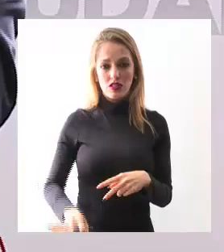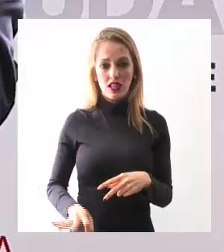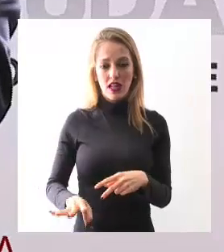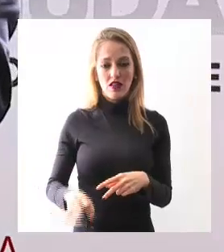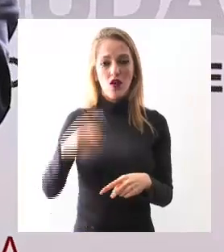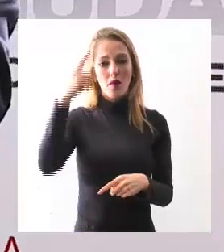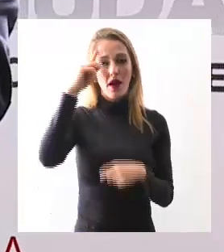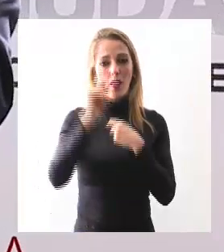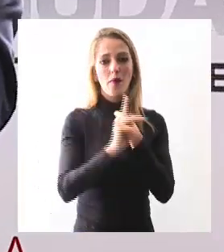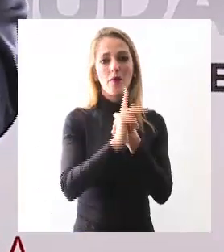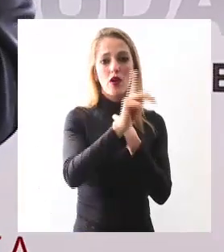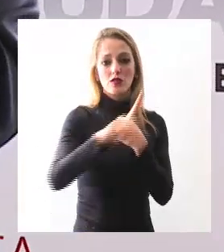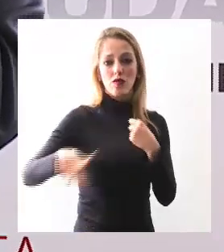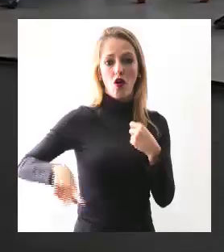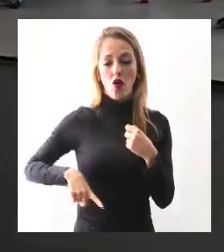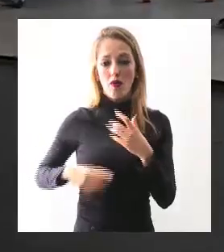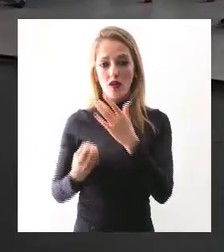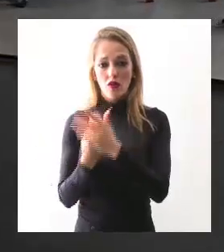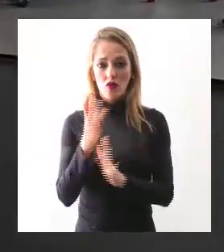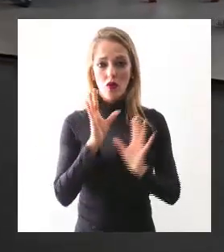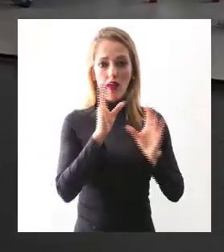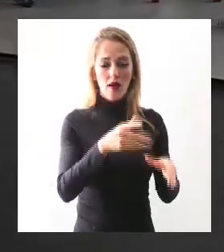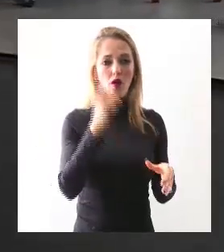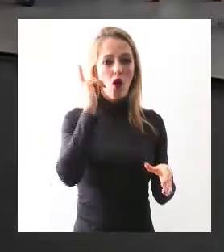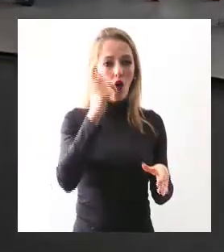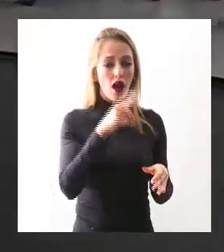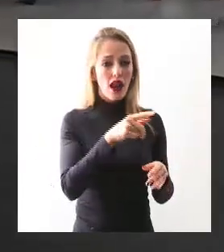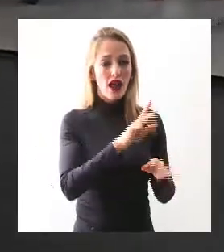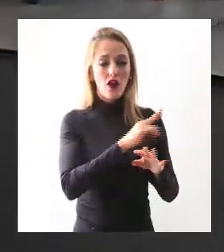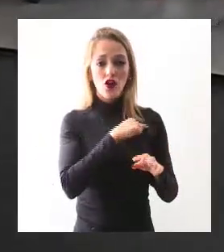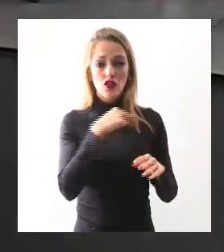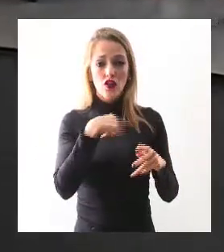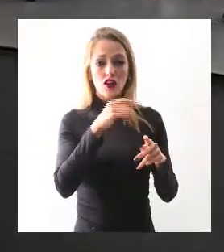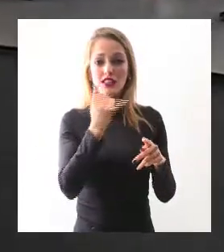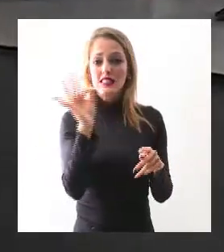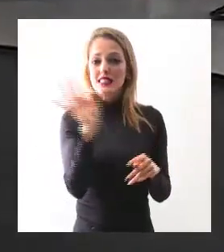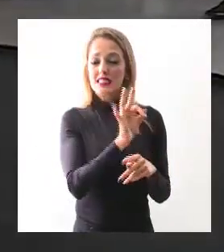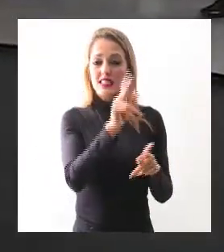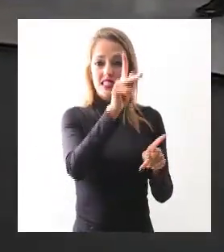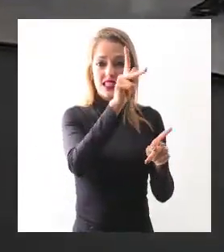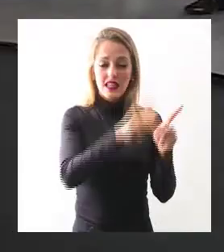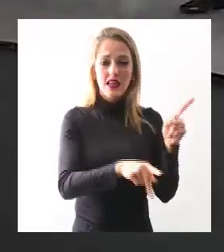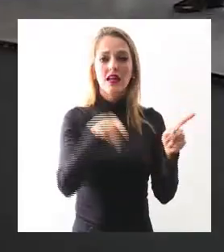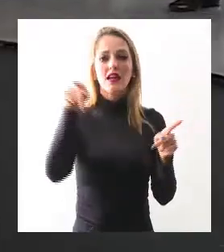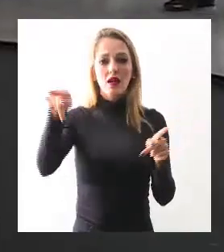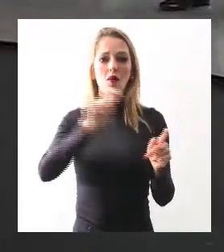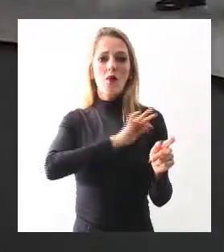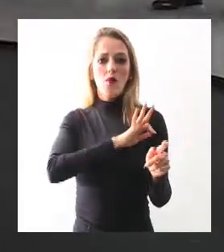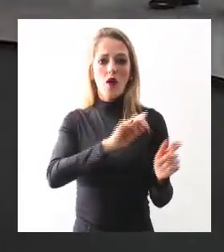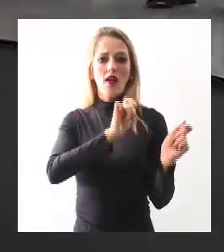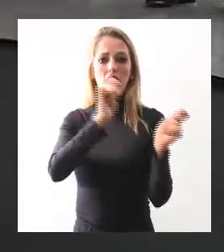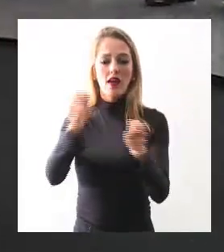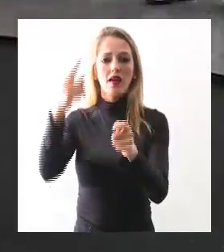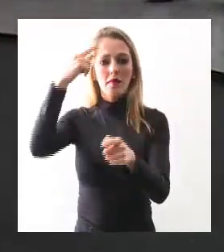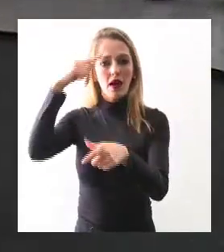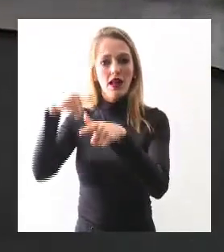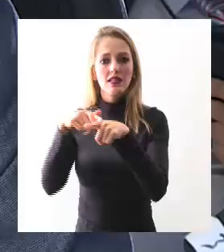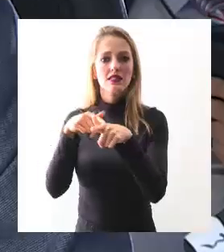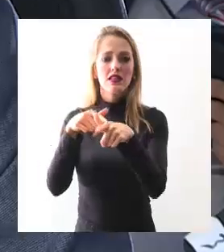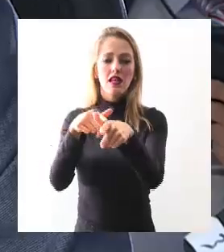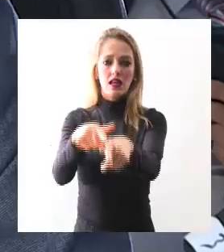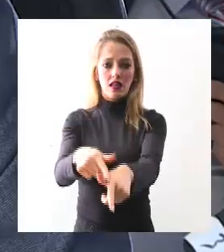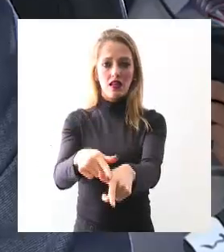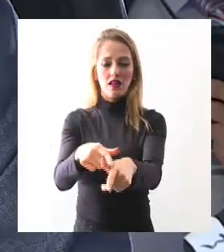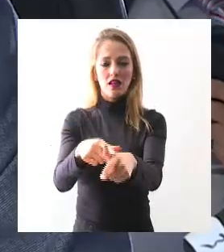próximas administraciones consoliden lo que finalmente se logró en los últimos meses después de 30 años de ausencia. No hay tarifas,